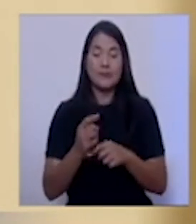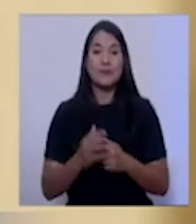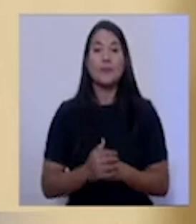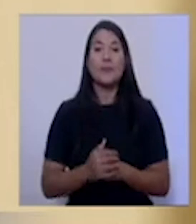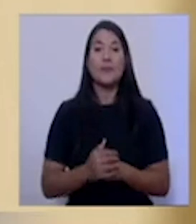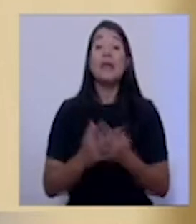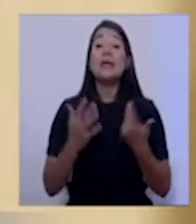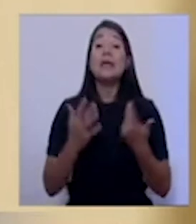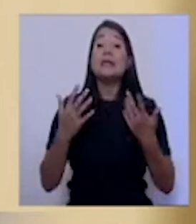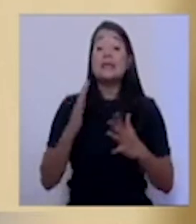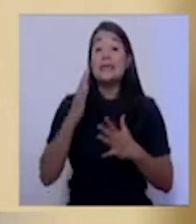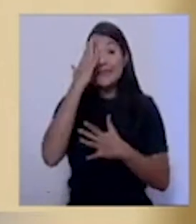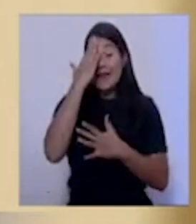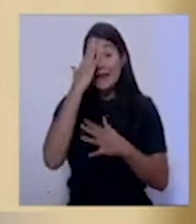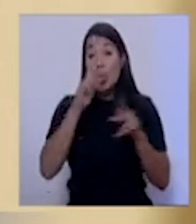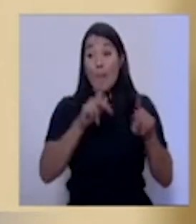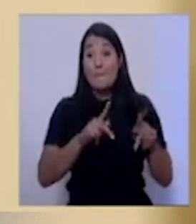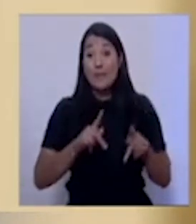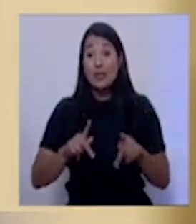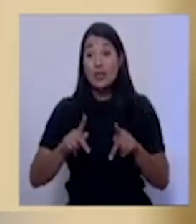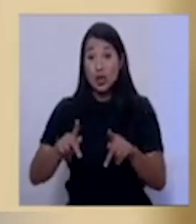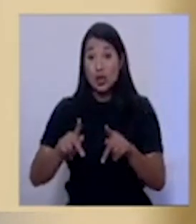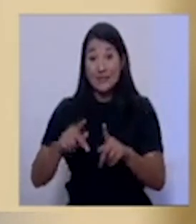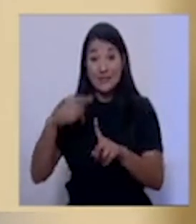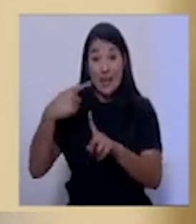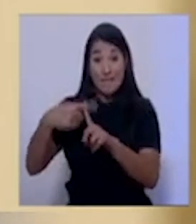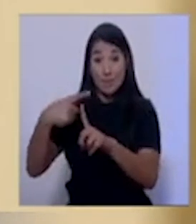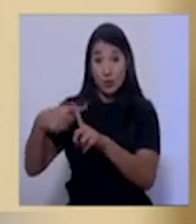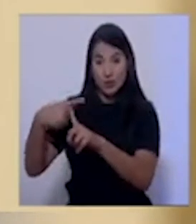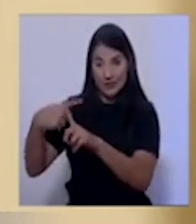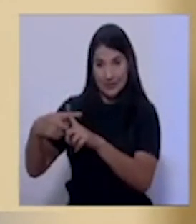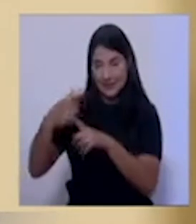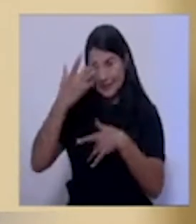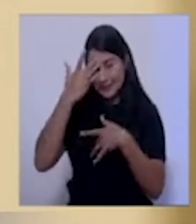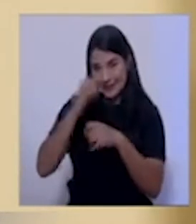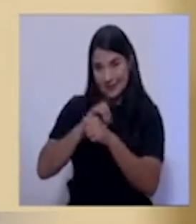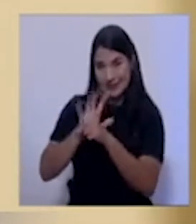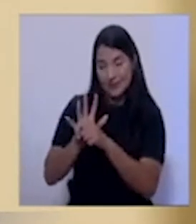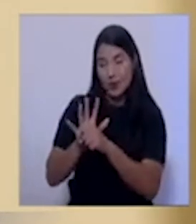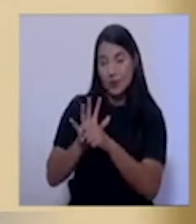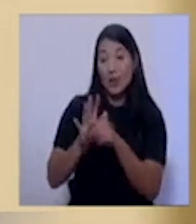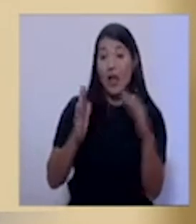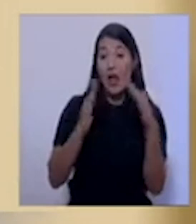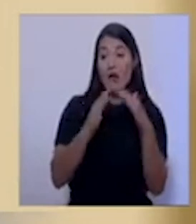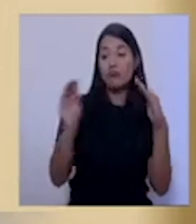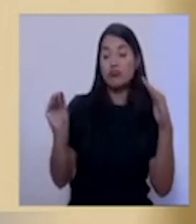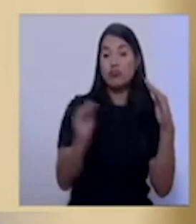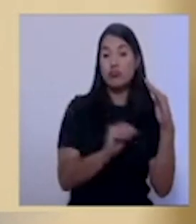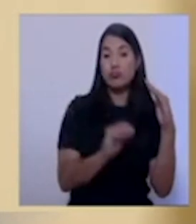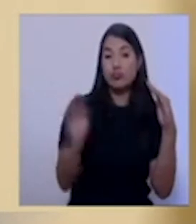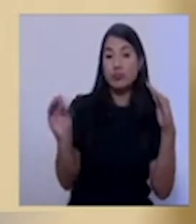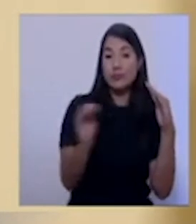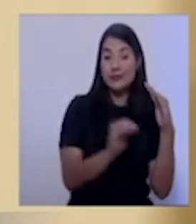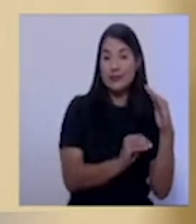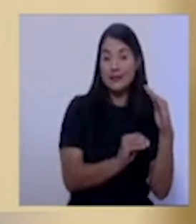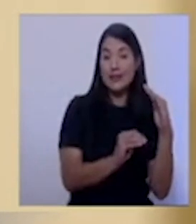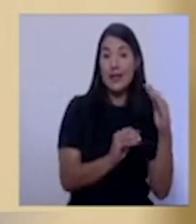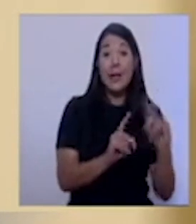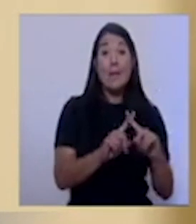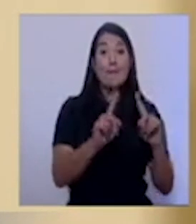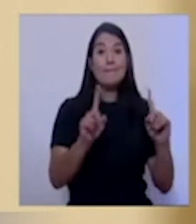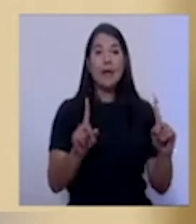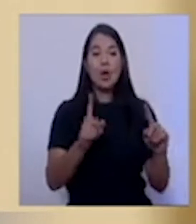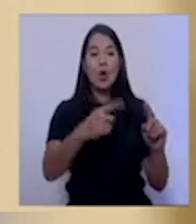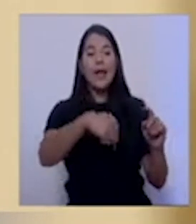al albergue son personas positivas, o personas con el virus, con la enfermedad, sin que lleguen al nivel de ser